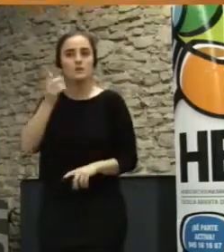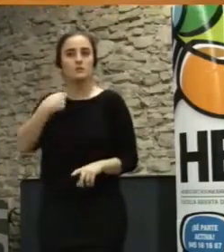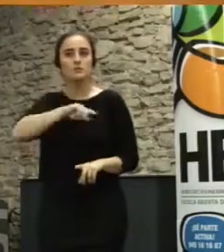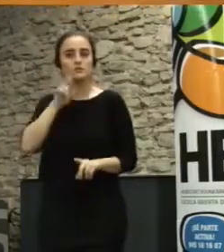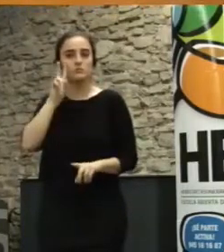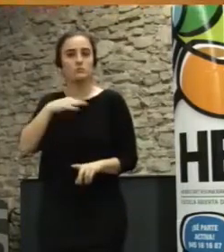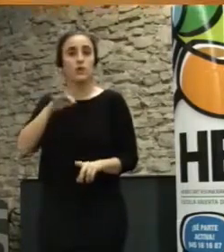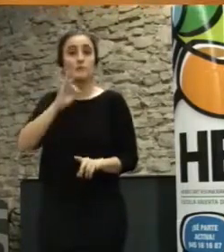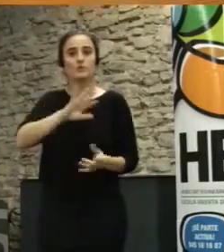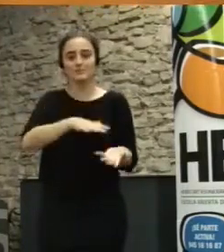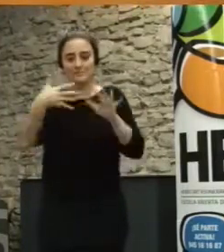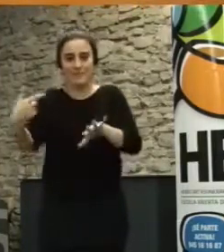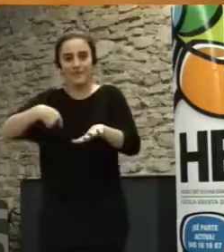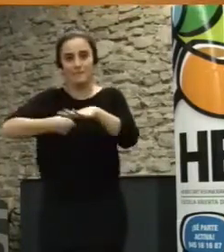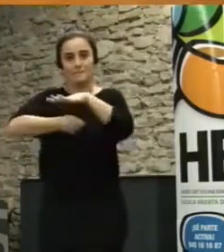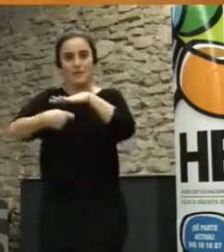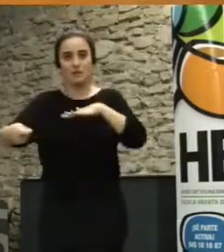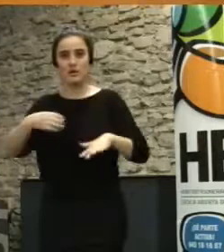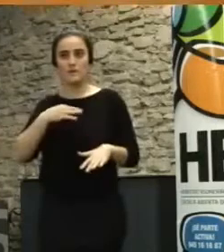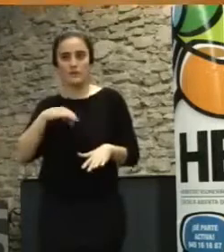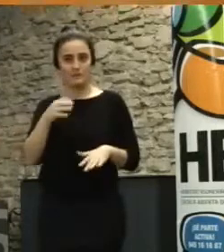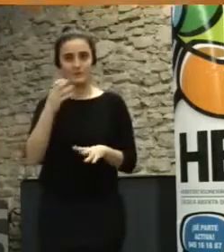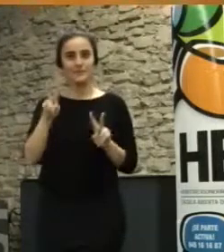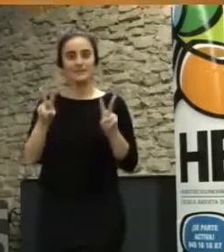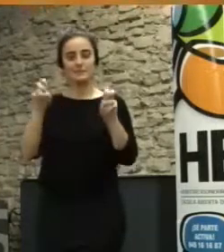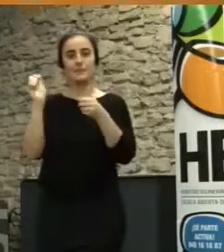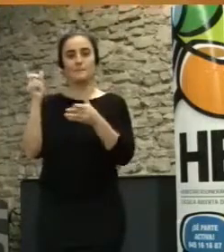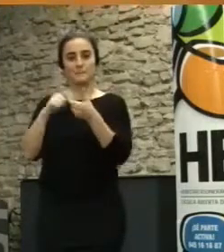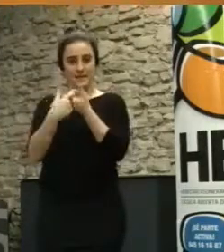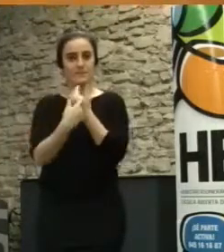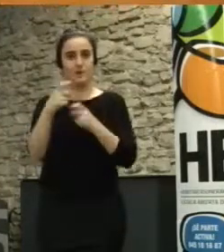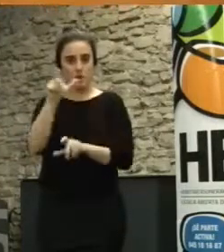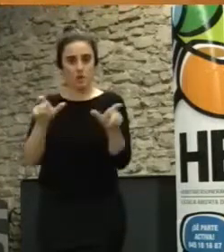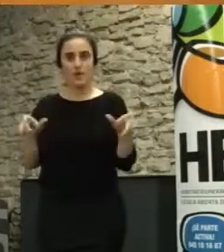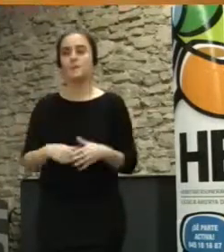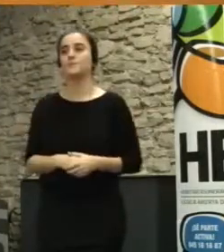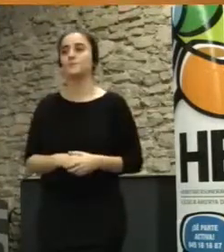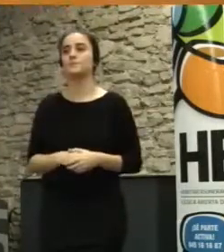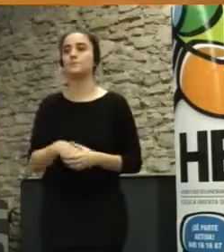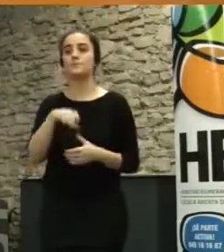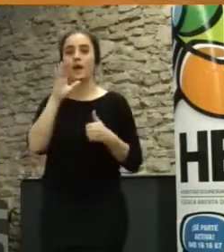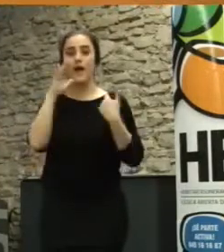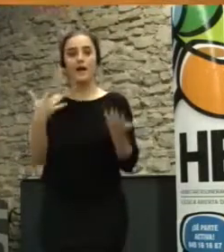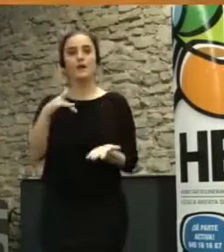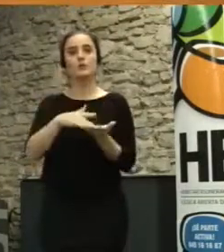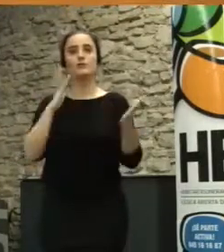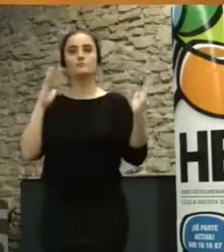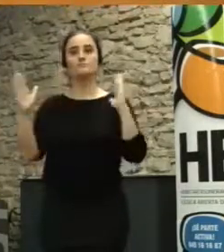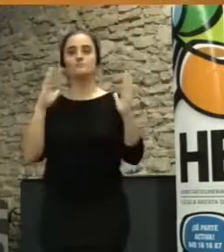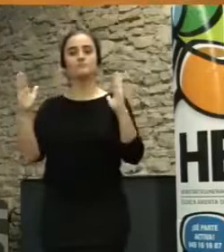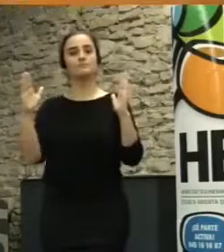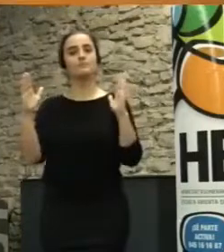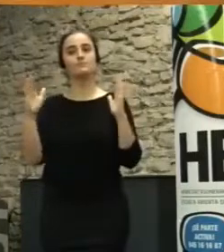implementar en Vitoria-Gasteiz en relación a la participación ciudadana. Estamos en un momento en el que la